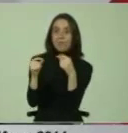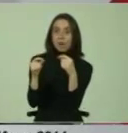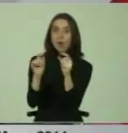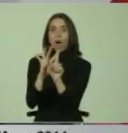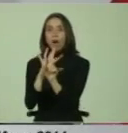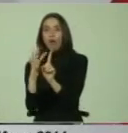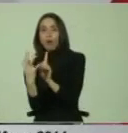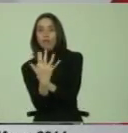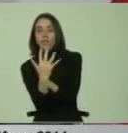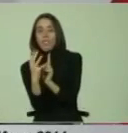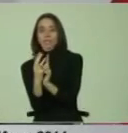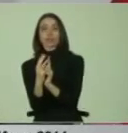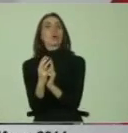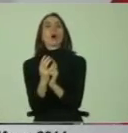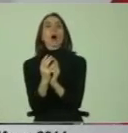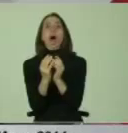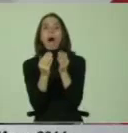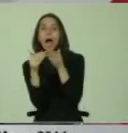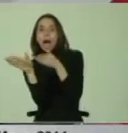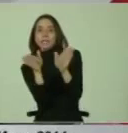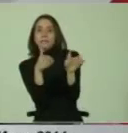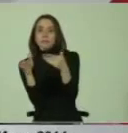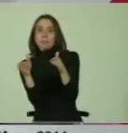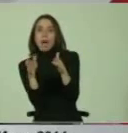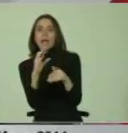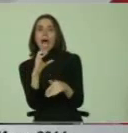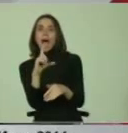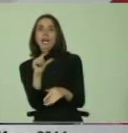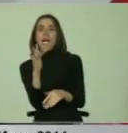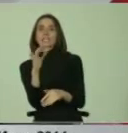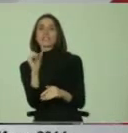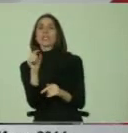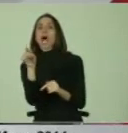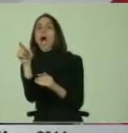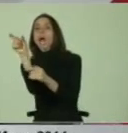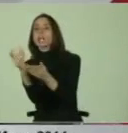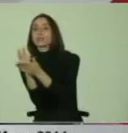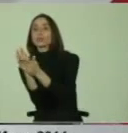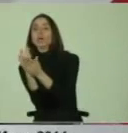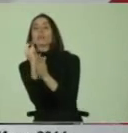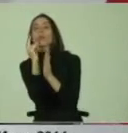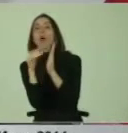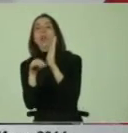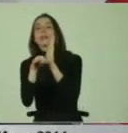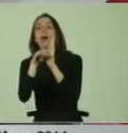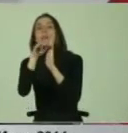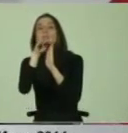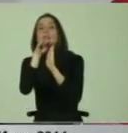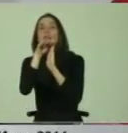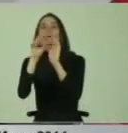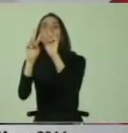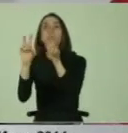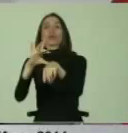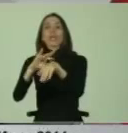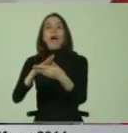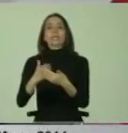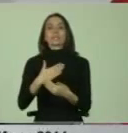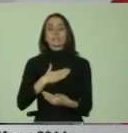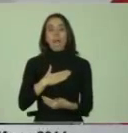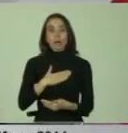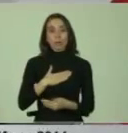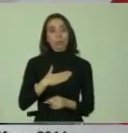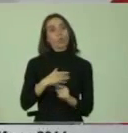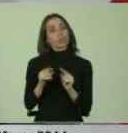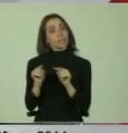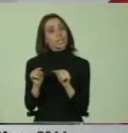contexto, termina clasificando a los estudiantes en las categorías diagnósticas del ámbito de la salud. Pero tiene un efecto